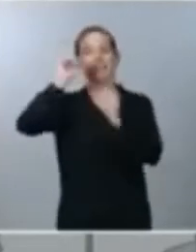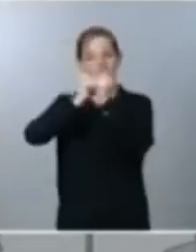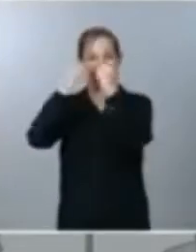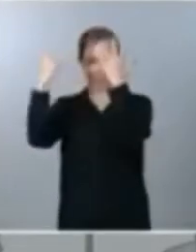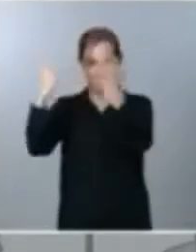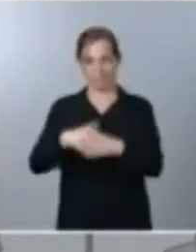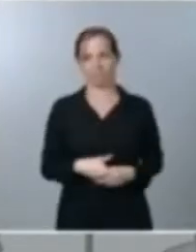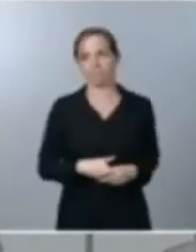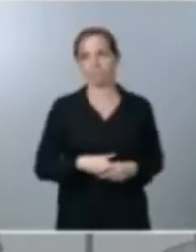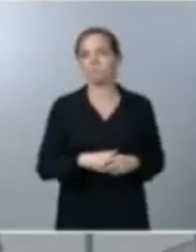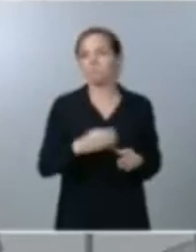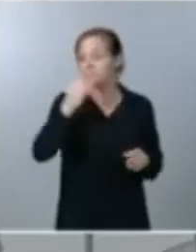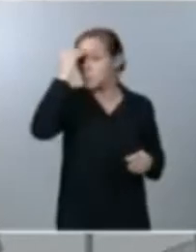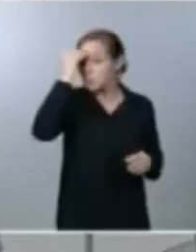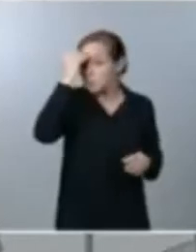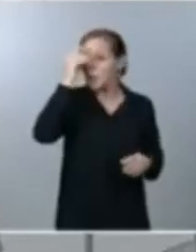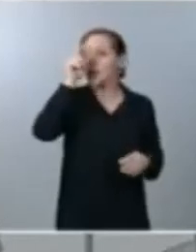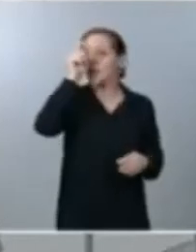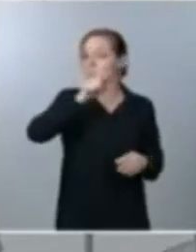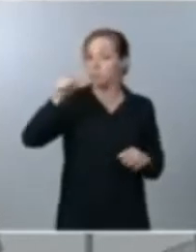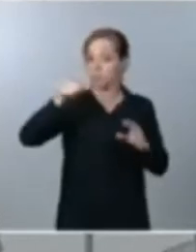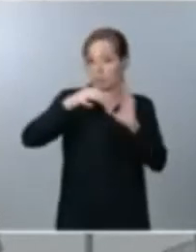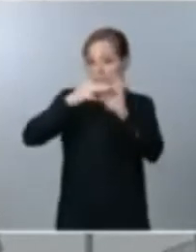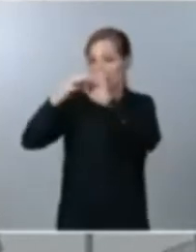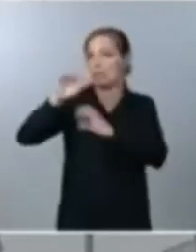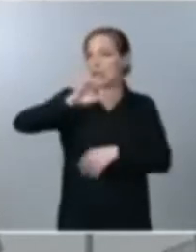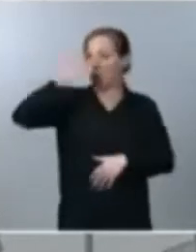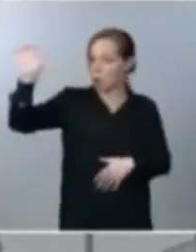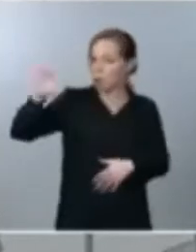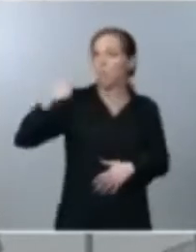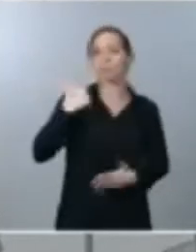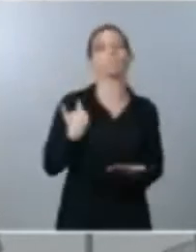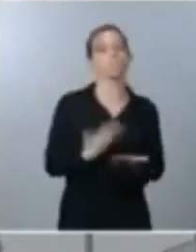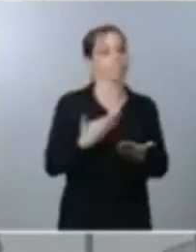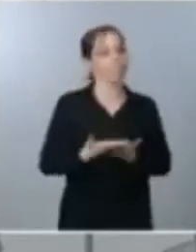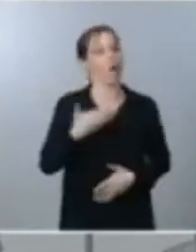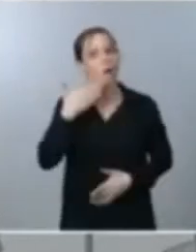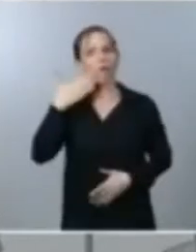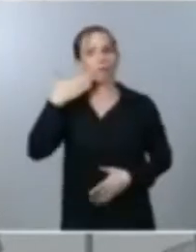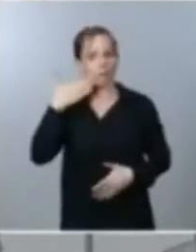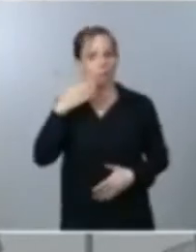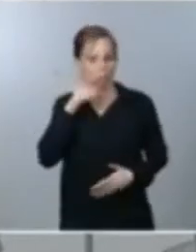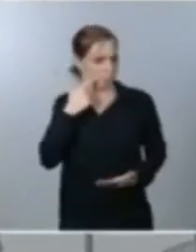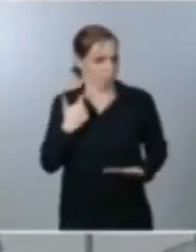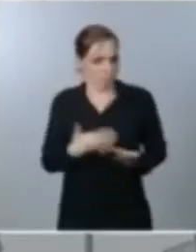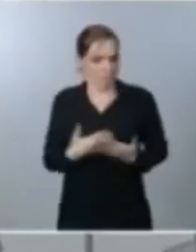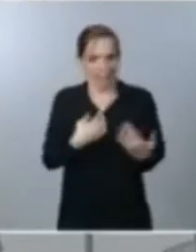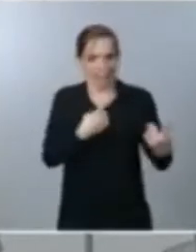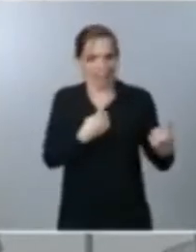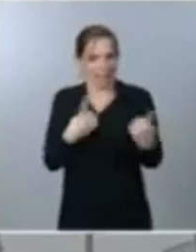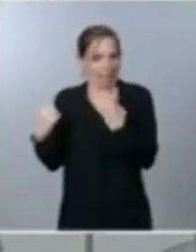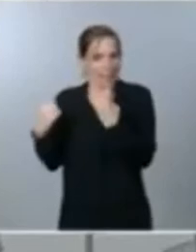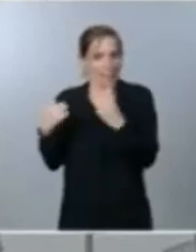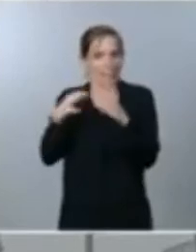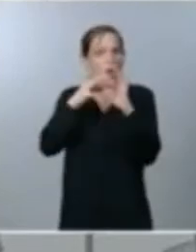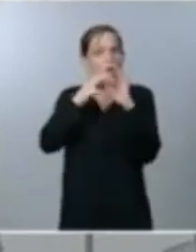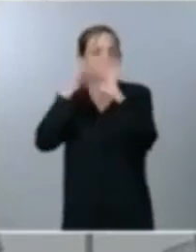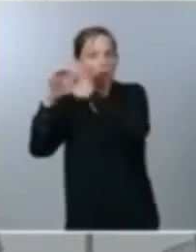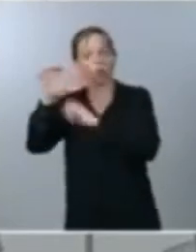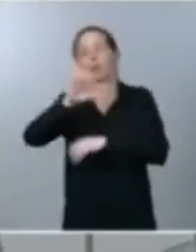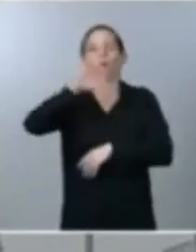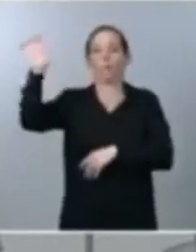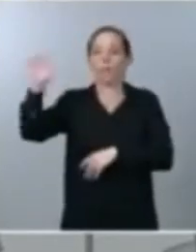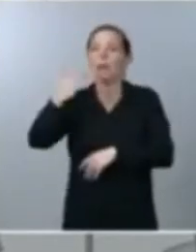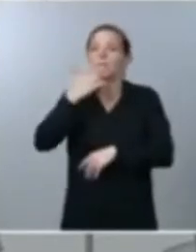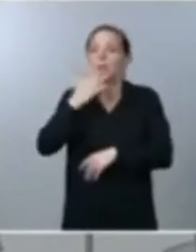que para los europeístas pues es una prueba más de orgullo y de la necesidad y de la utilidad que tiene la Unión Europea en crisis como las que estamos